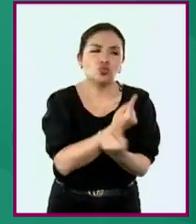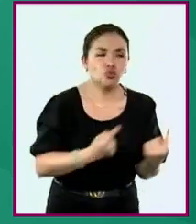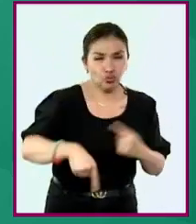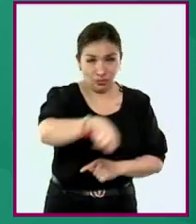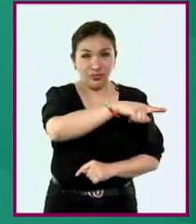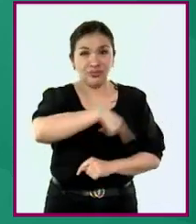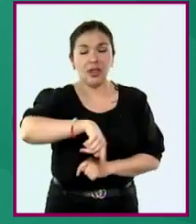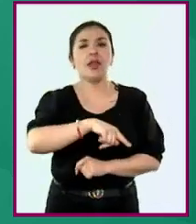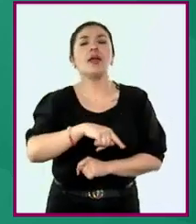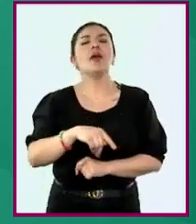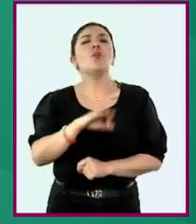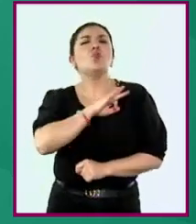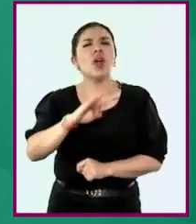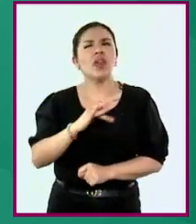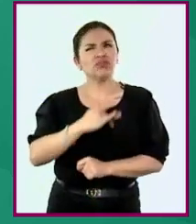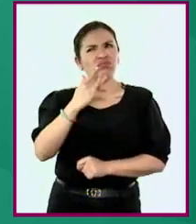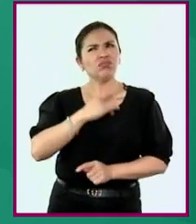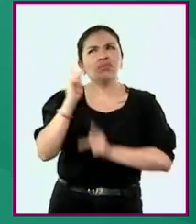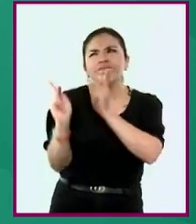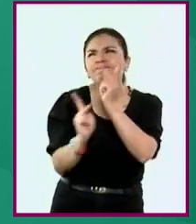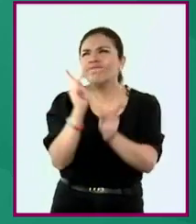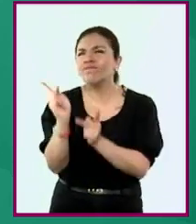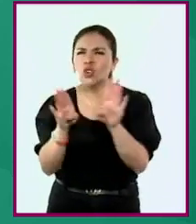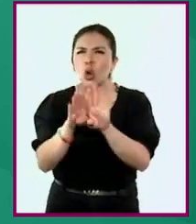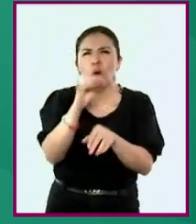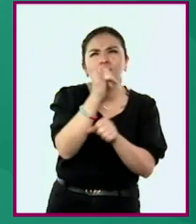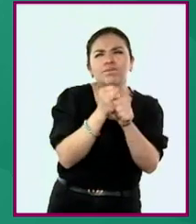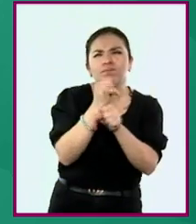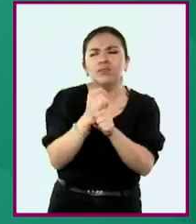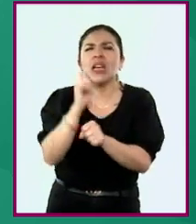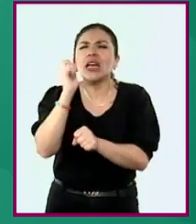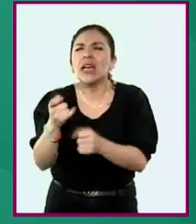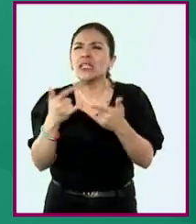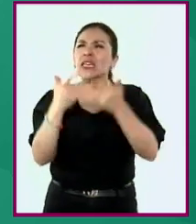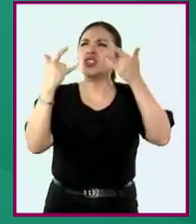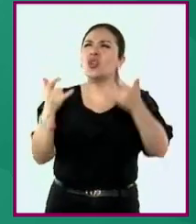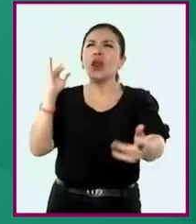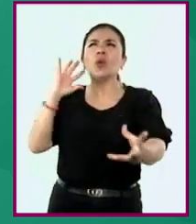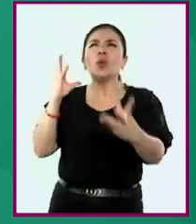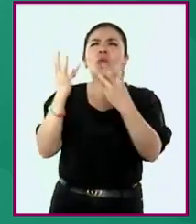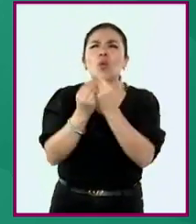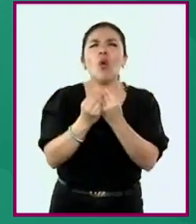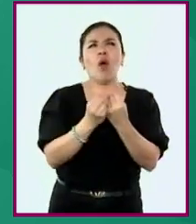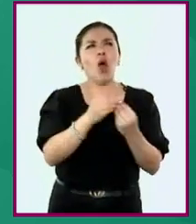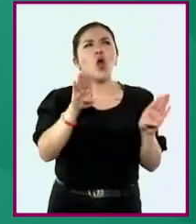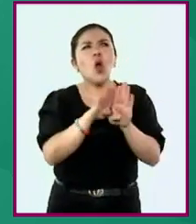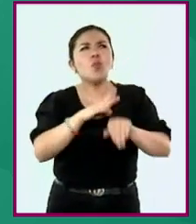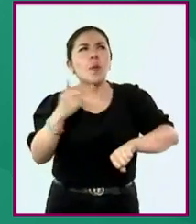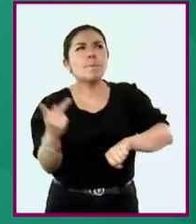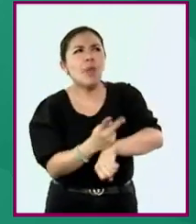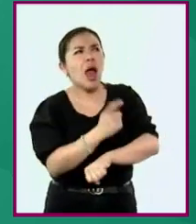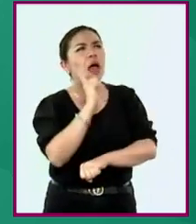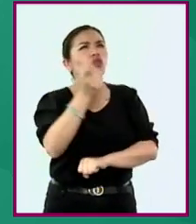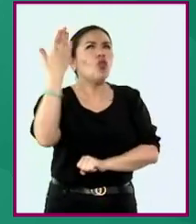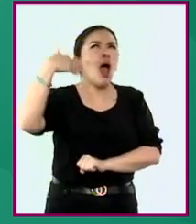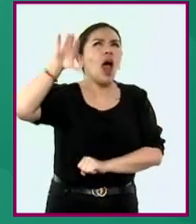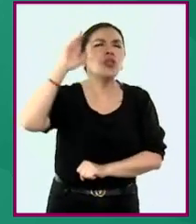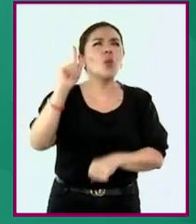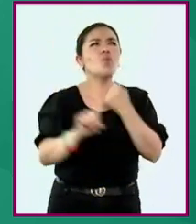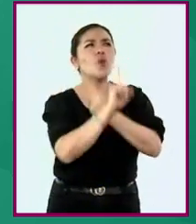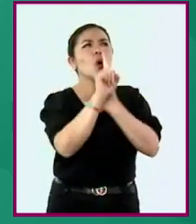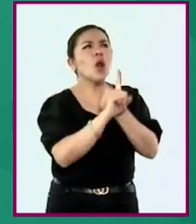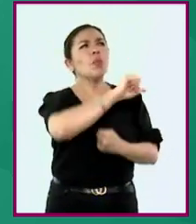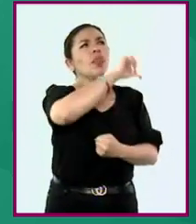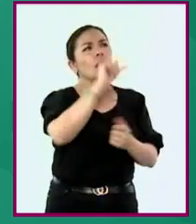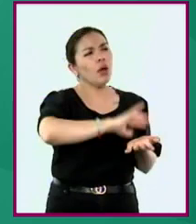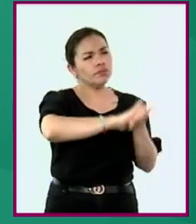que las niñas y los niños indaguen y rastreen en el pasado el origen de algunas situaciones problemáticas